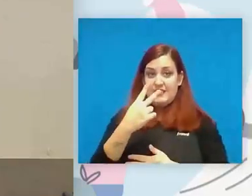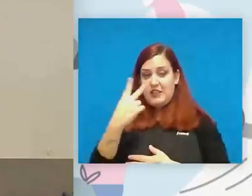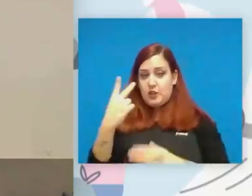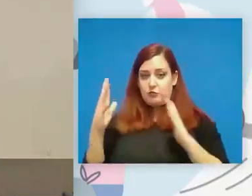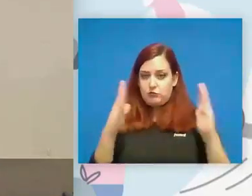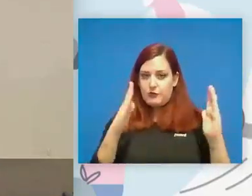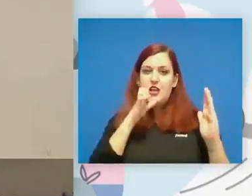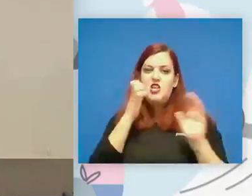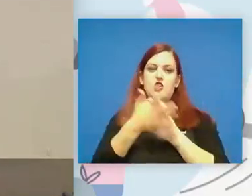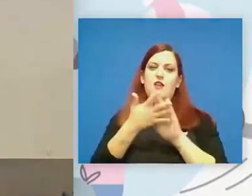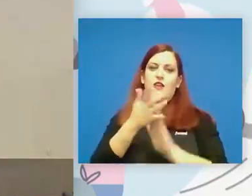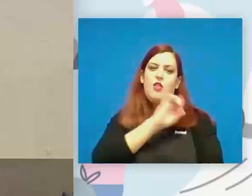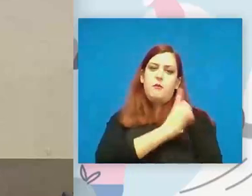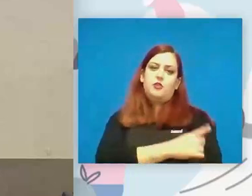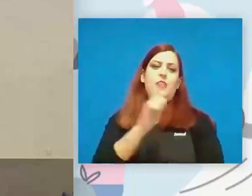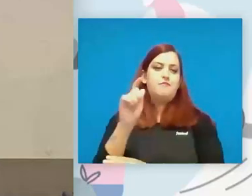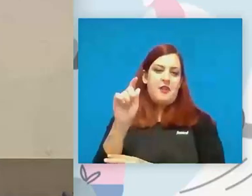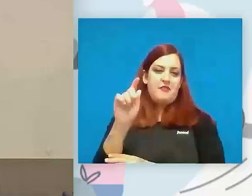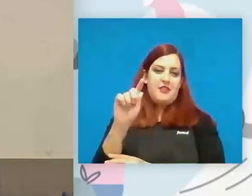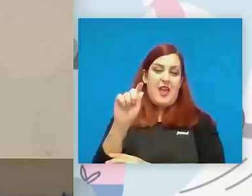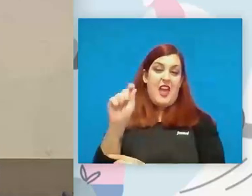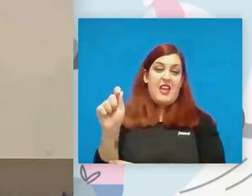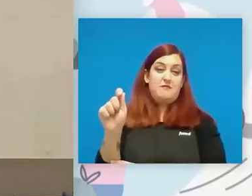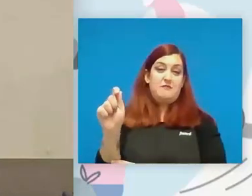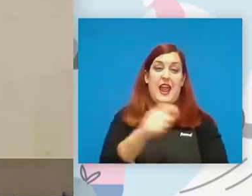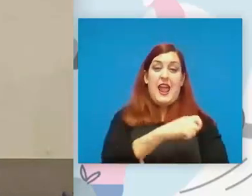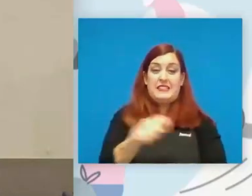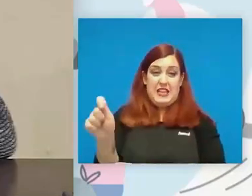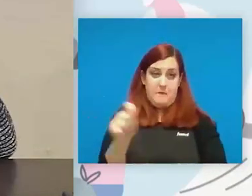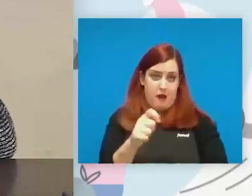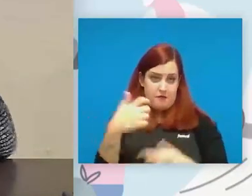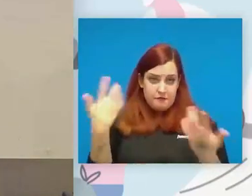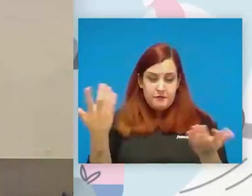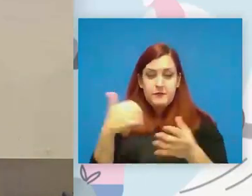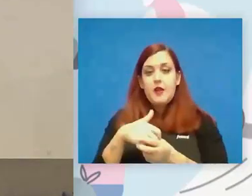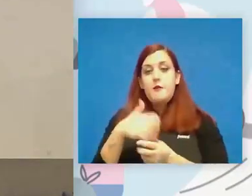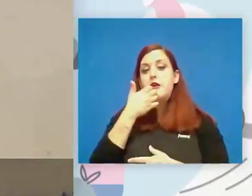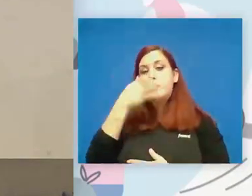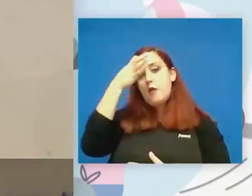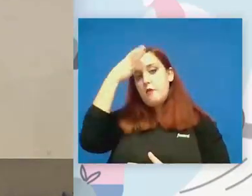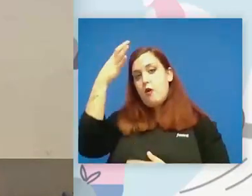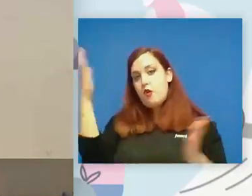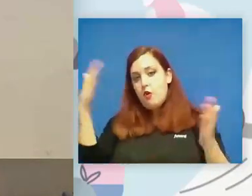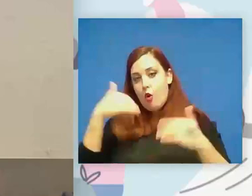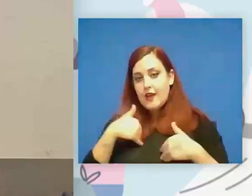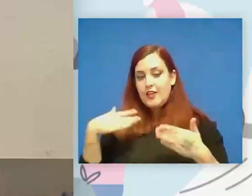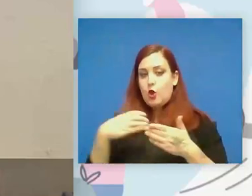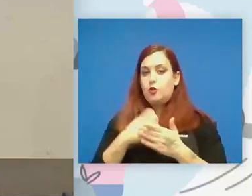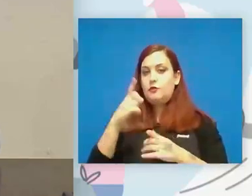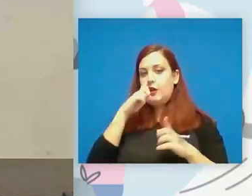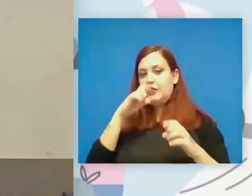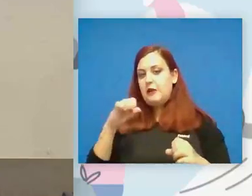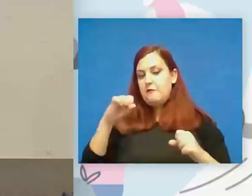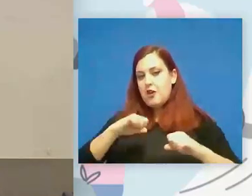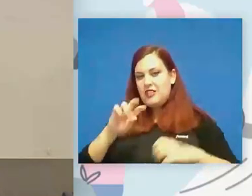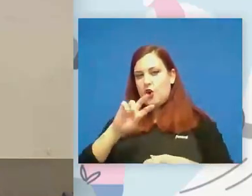como puede hablar de atletismo y mi hijo pues ahí no se siente integrado pero es que en mi pueblo no hay y en ese sitio todos son mayores y otro tipo de